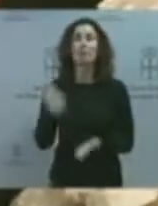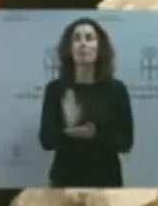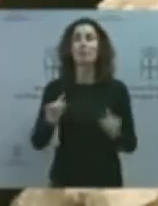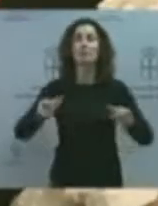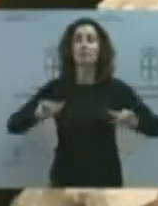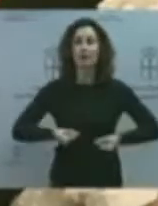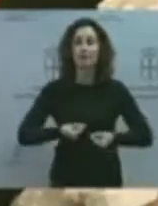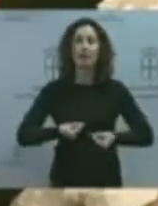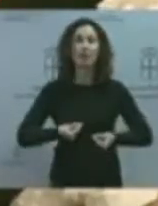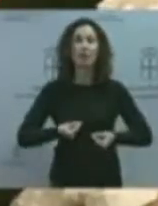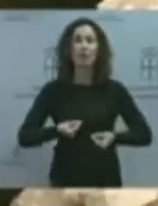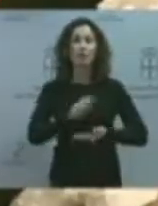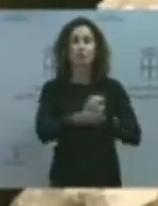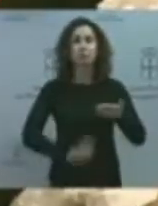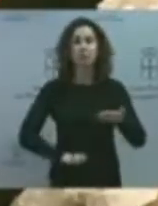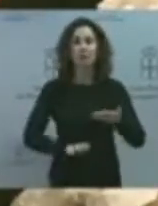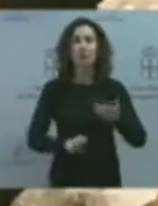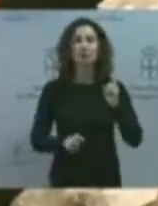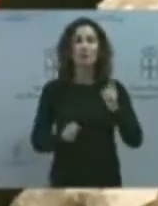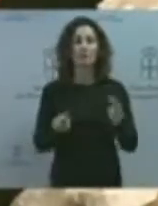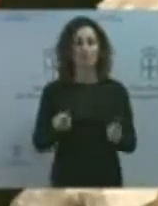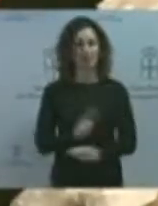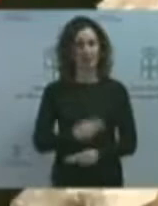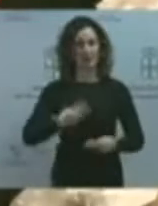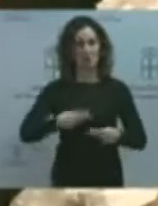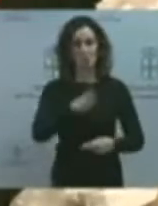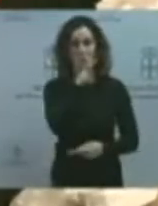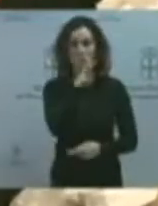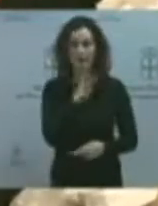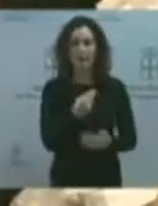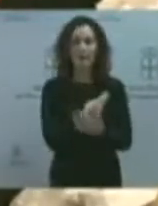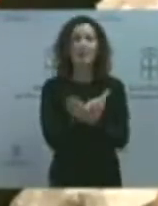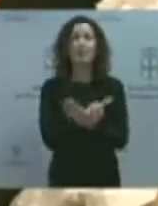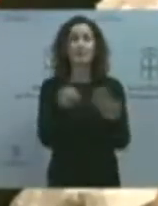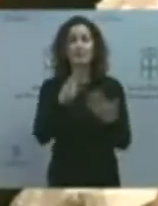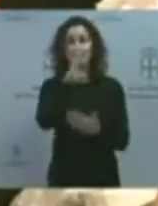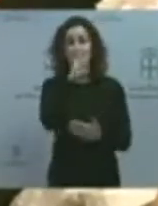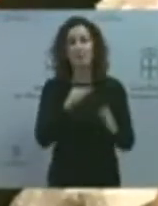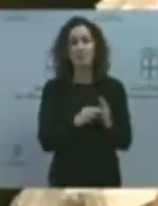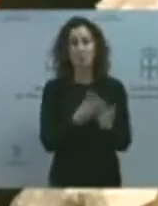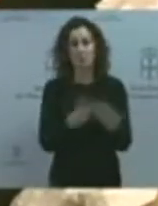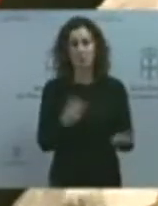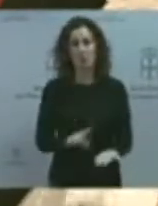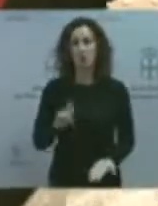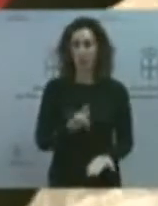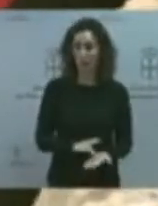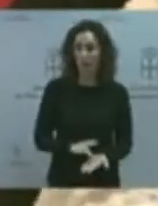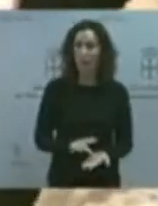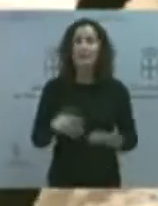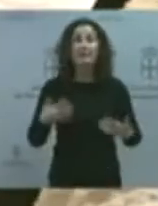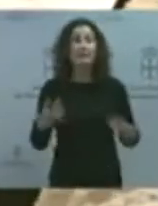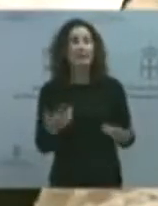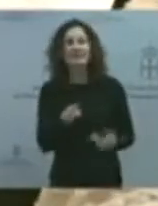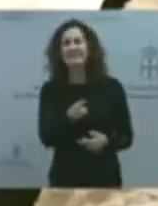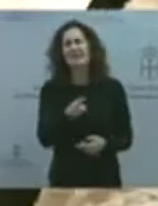supresión del peaje del Huerna, el 16 de febrero del 2018. Y esta es mejor. Esta yo le pido, por favor, que al menos lo corren de su página